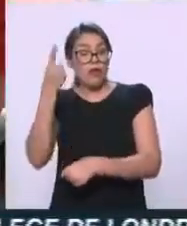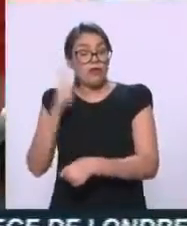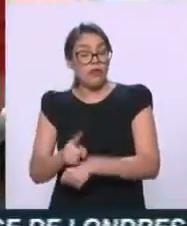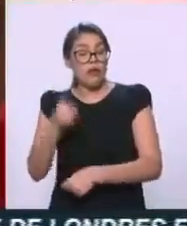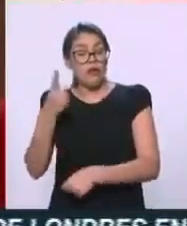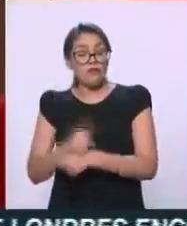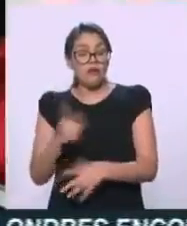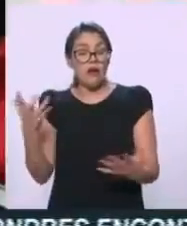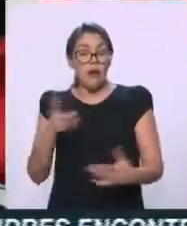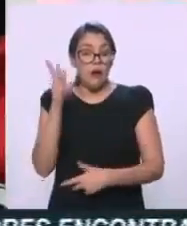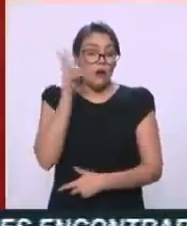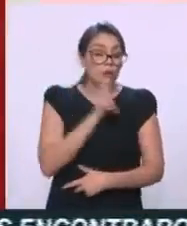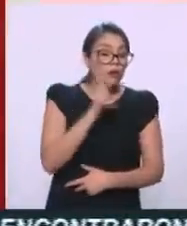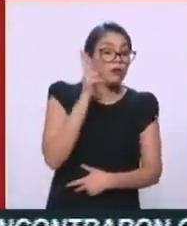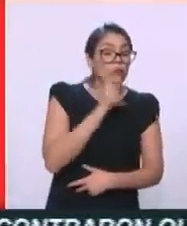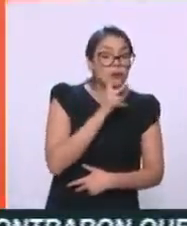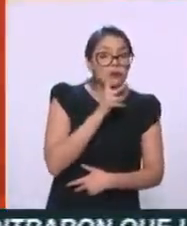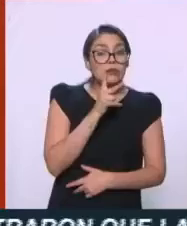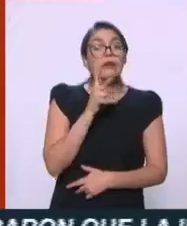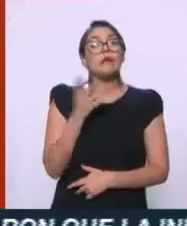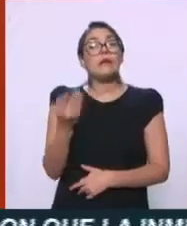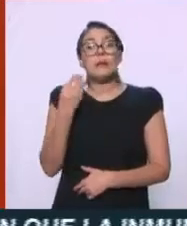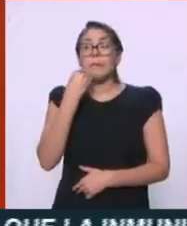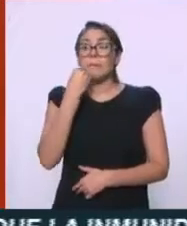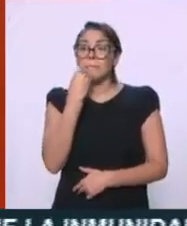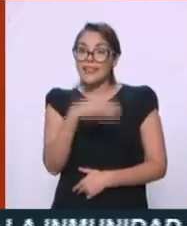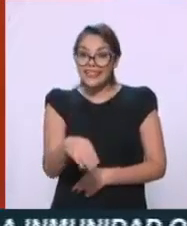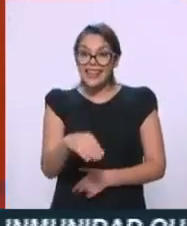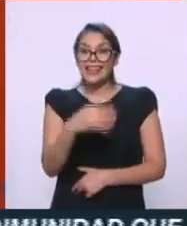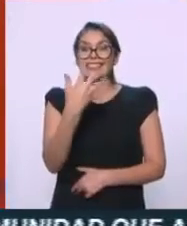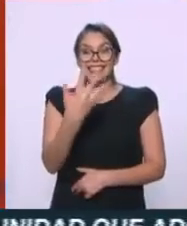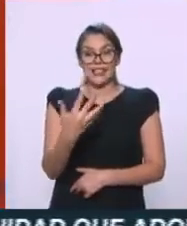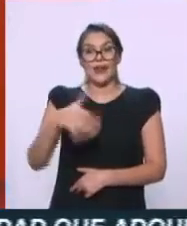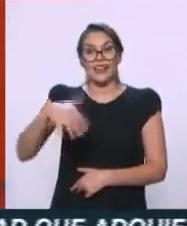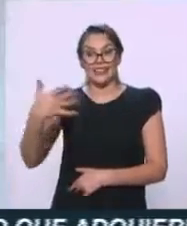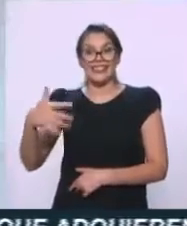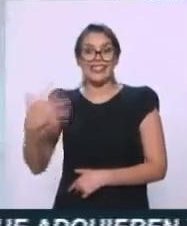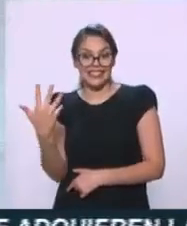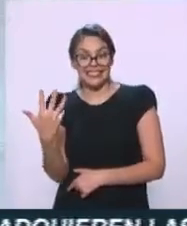más de medio millón de mensajes de texto al 5-15-15.